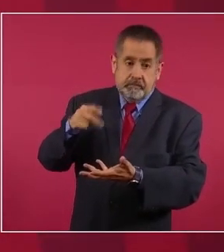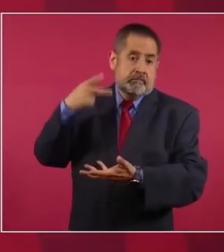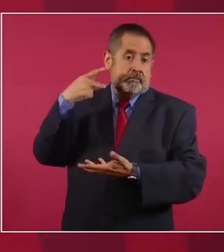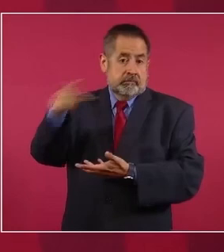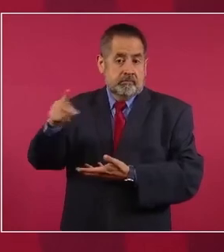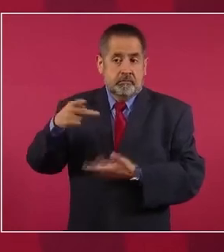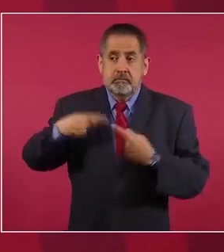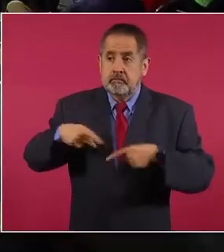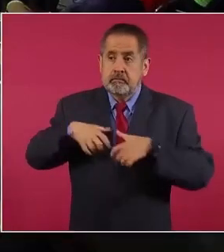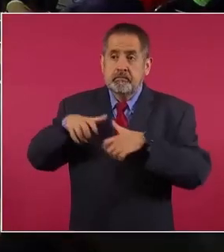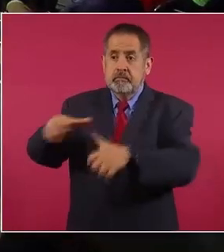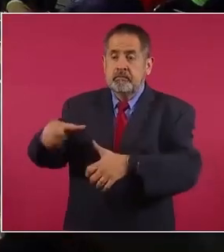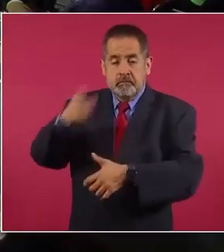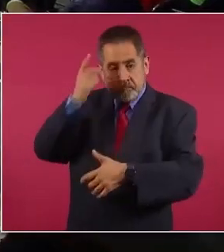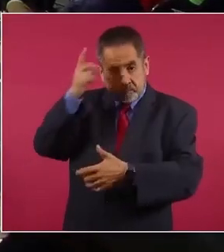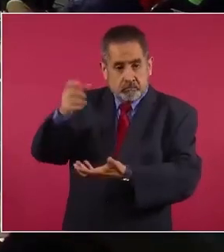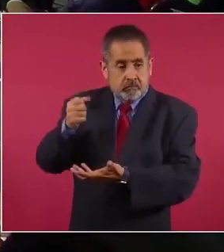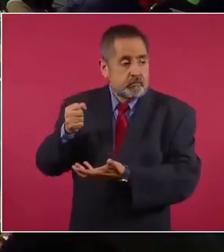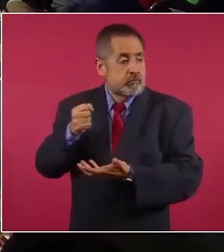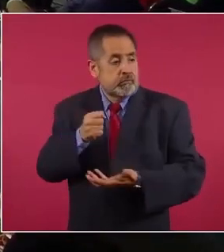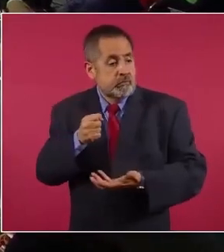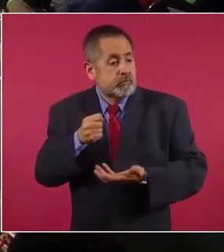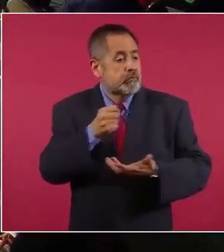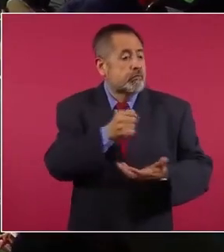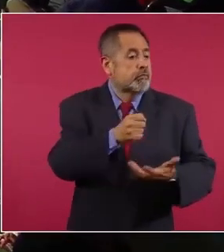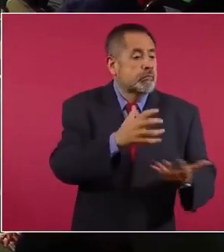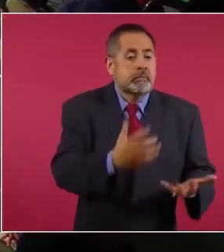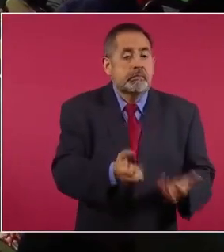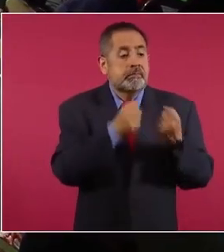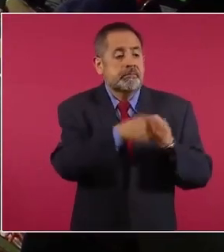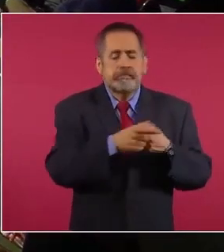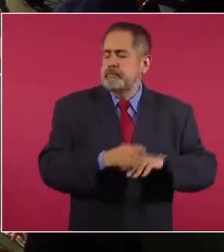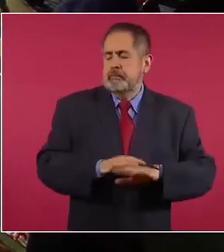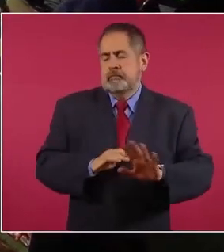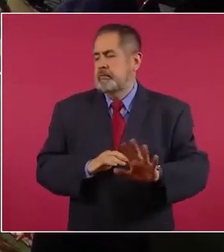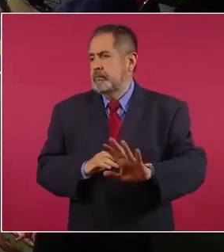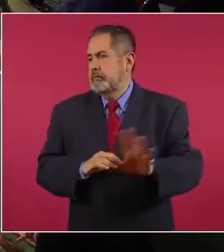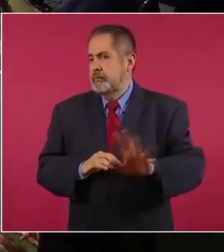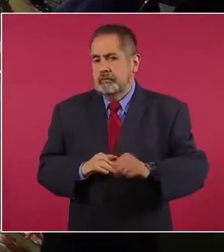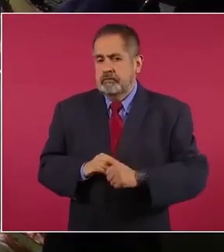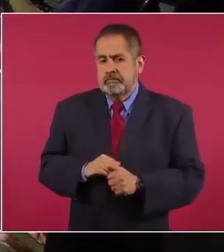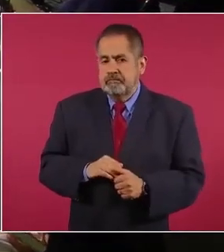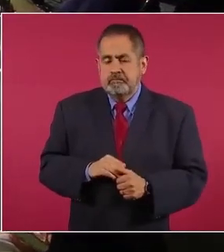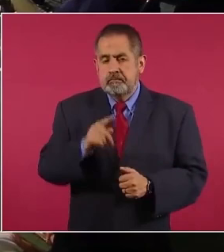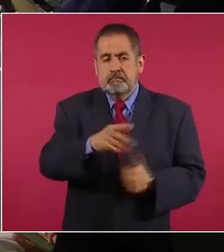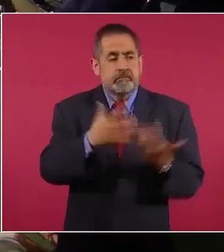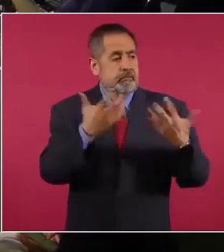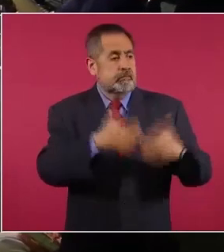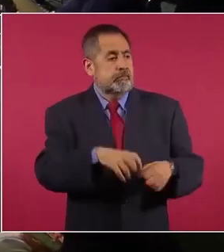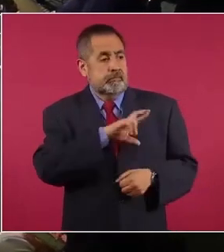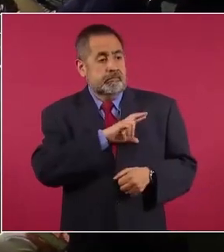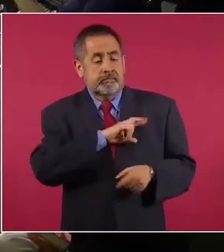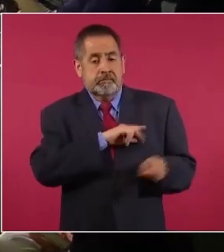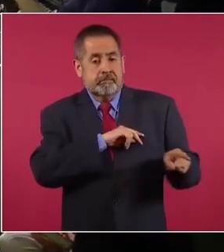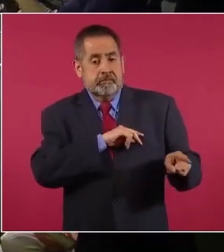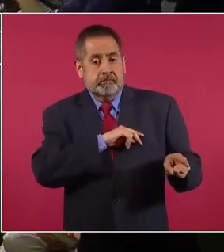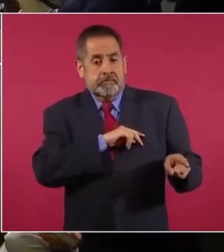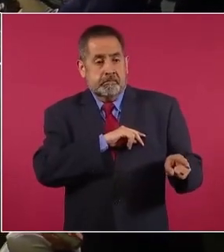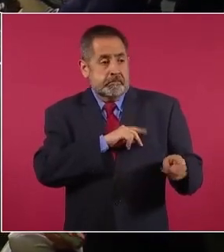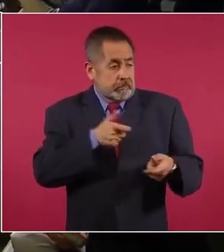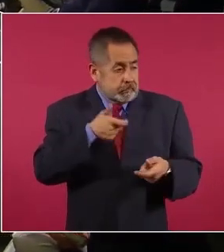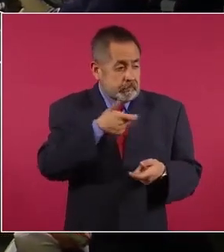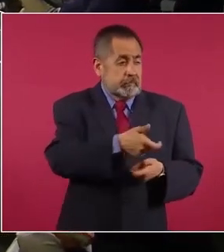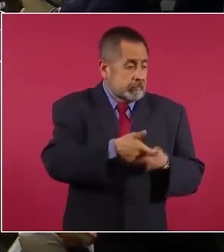dinero del pueblo para rescate de una empresa que nos